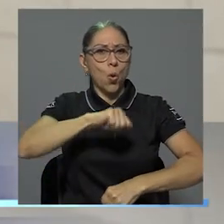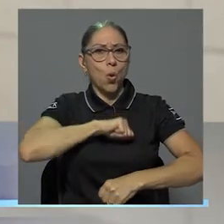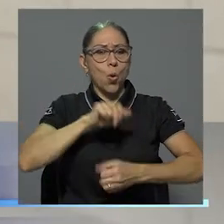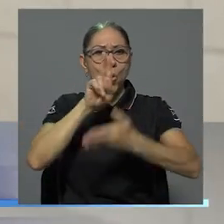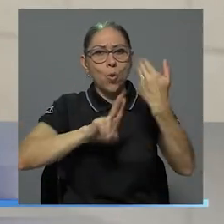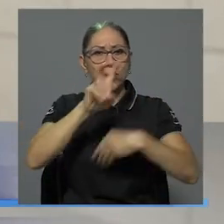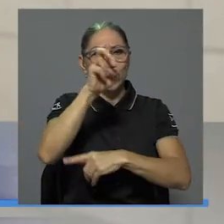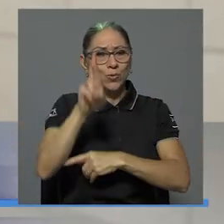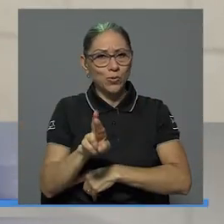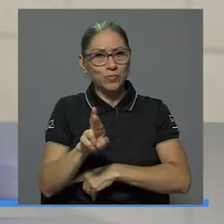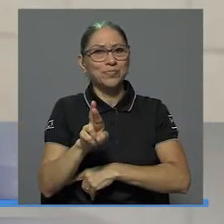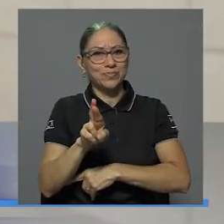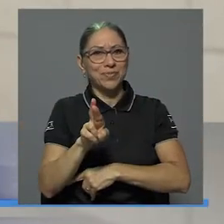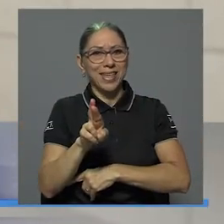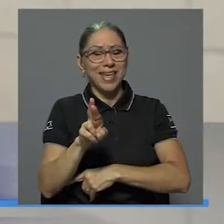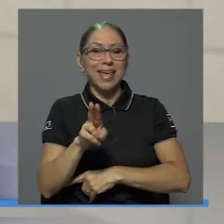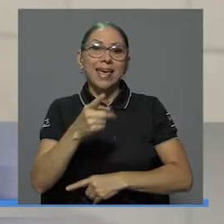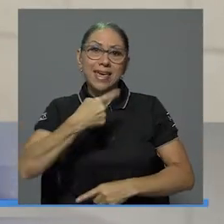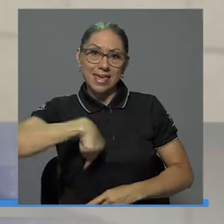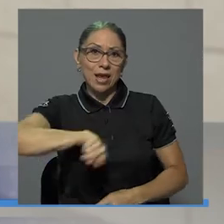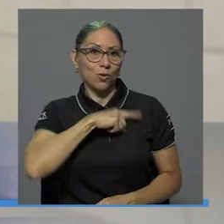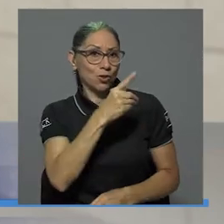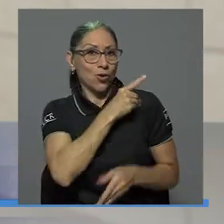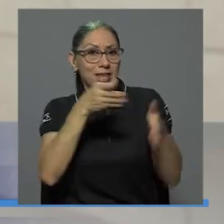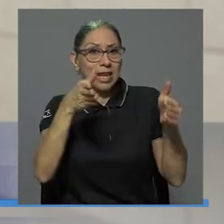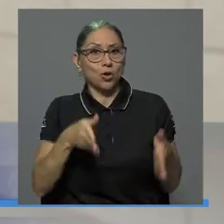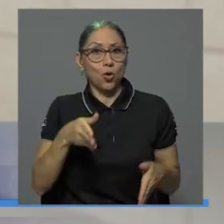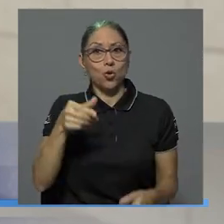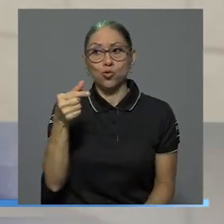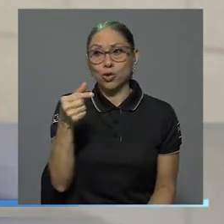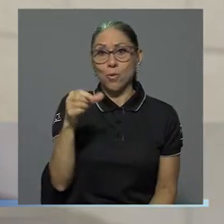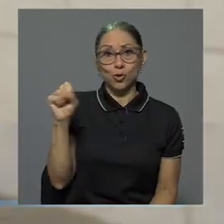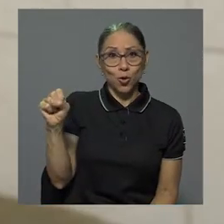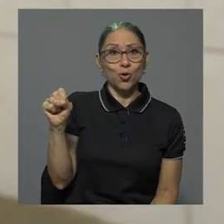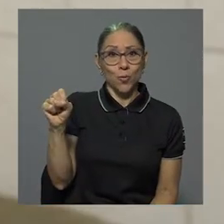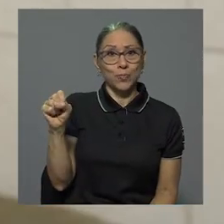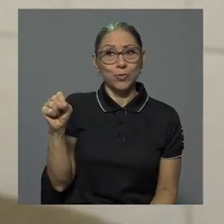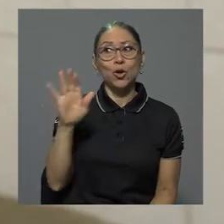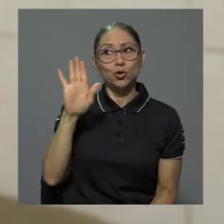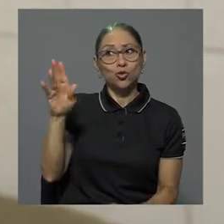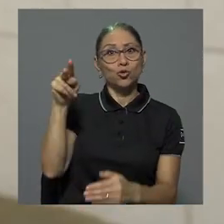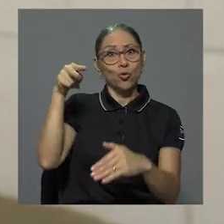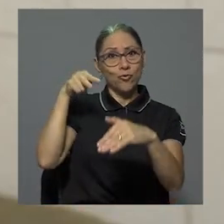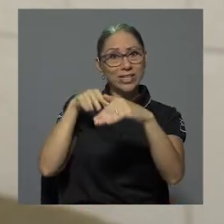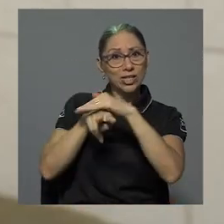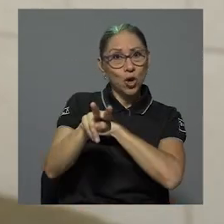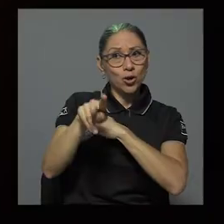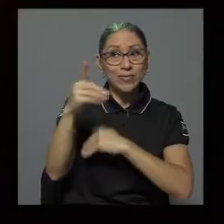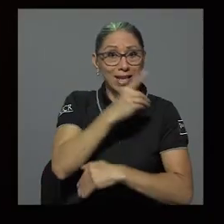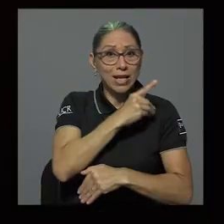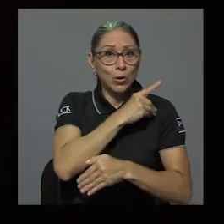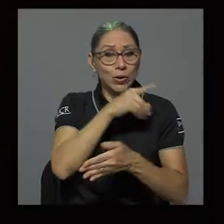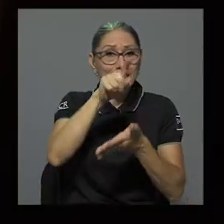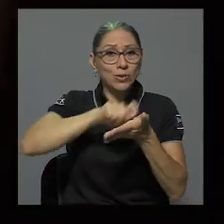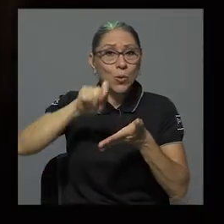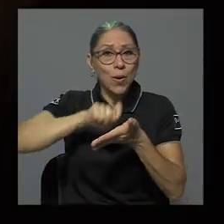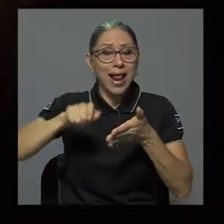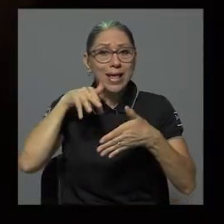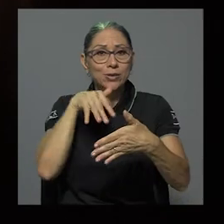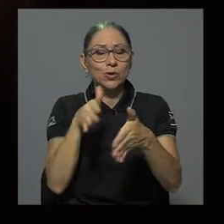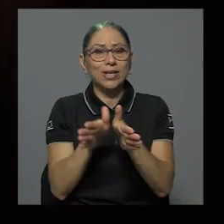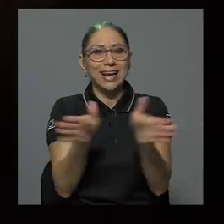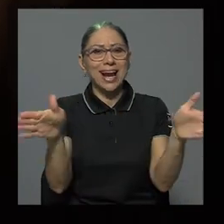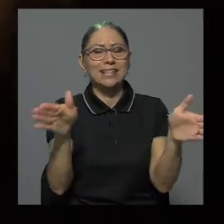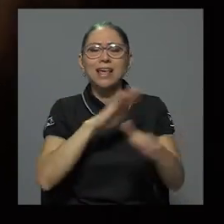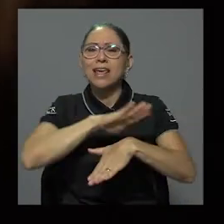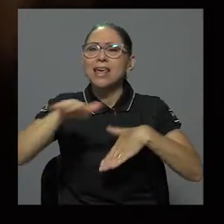y la visión de nuestro director Gustavo Soto, director de la Escuela de Estudios Generales y por supuesto toda la